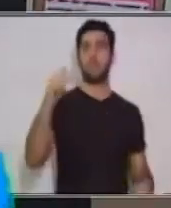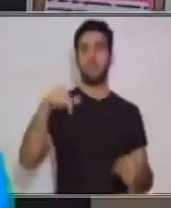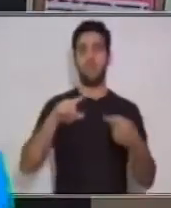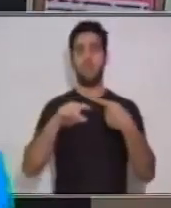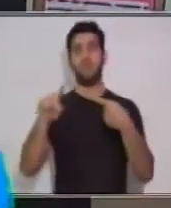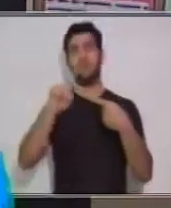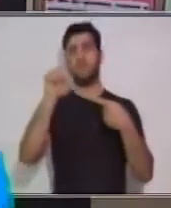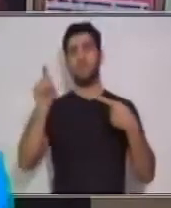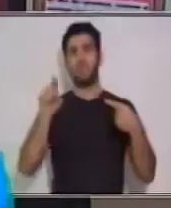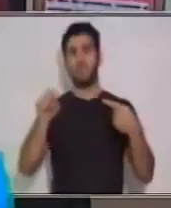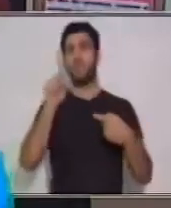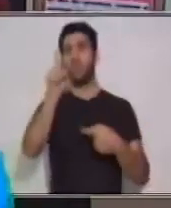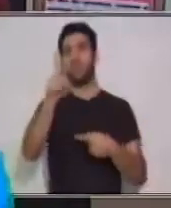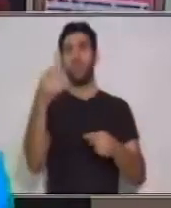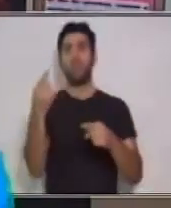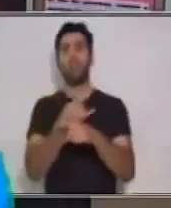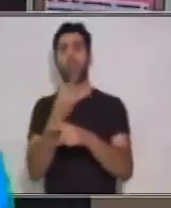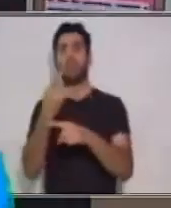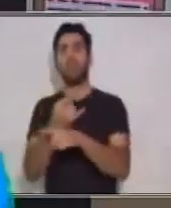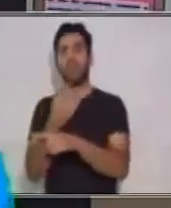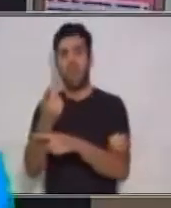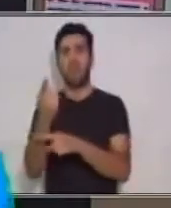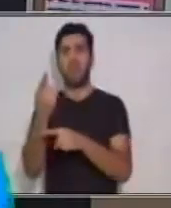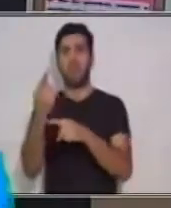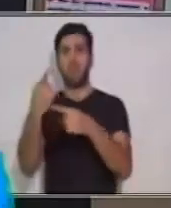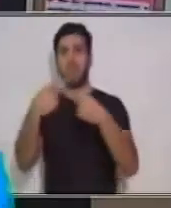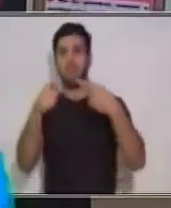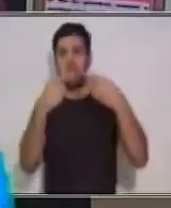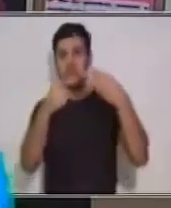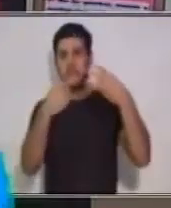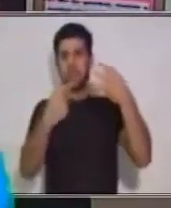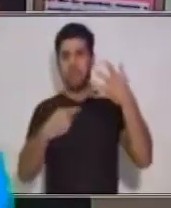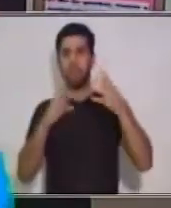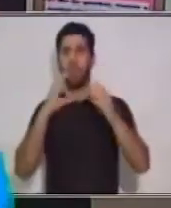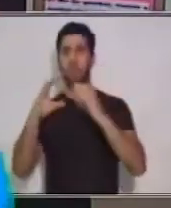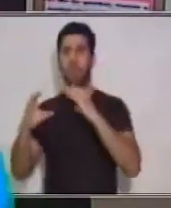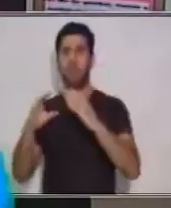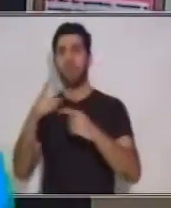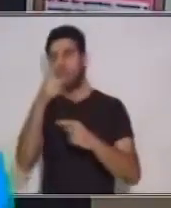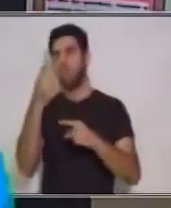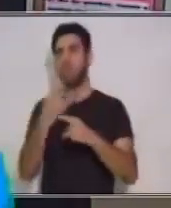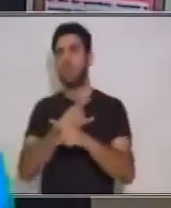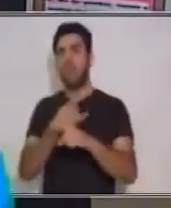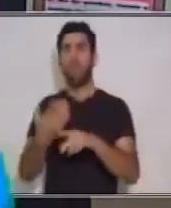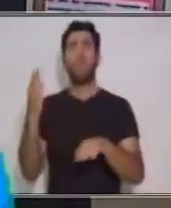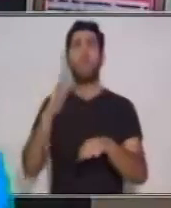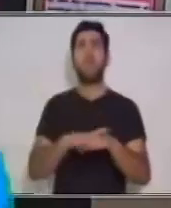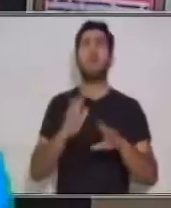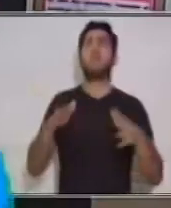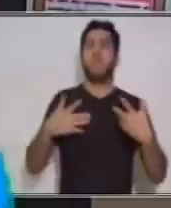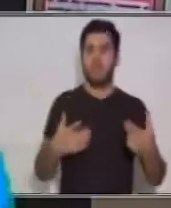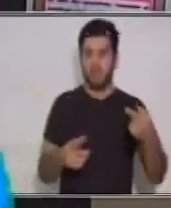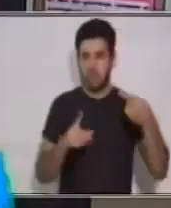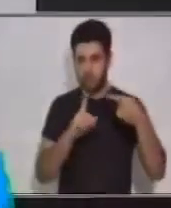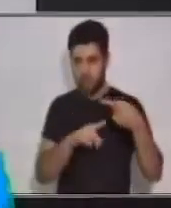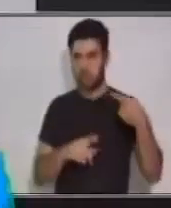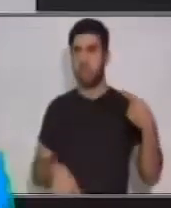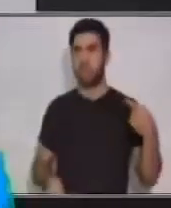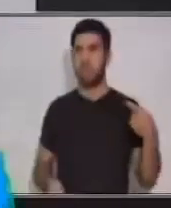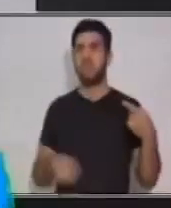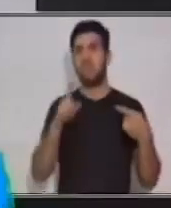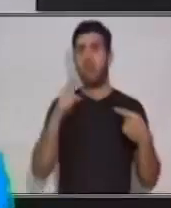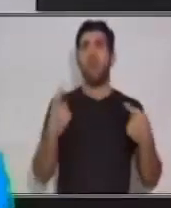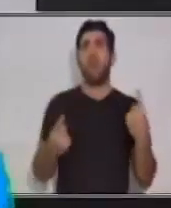medio o medios utilizas más cuando necesitas saber de un tema que no conoces? De los medios que vimos, de